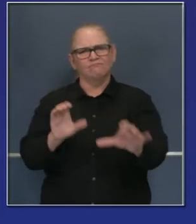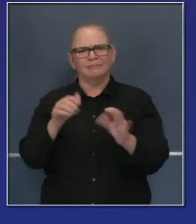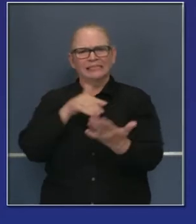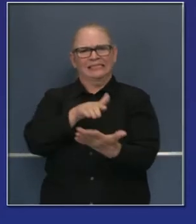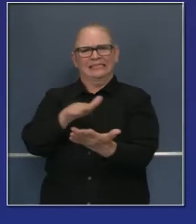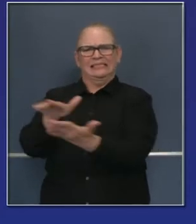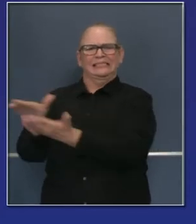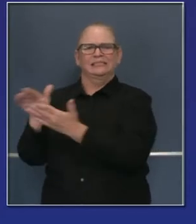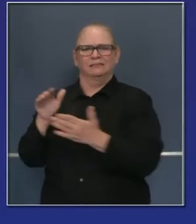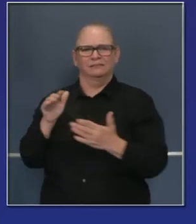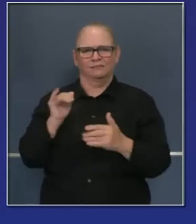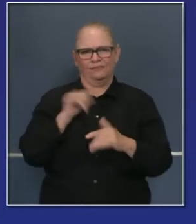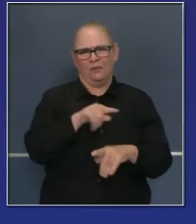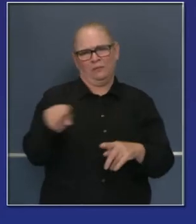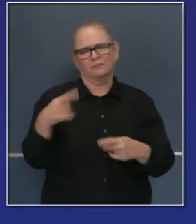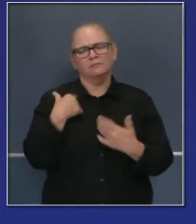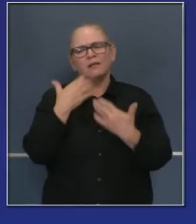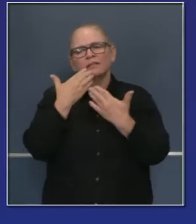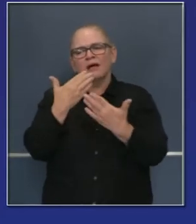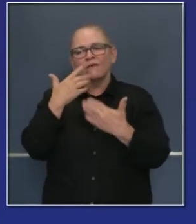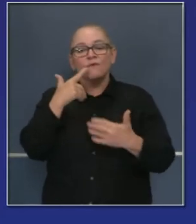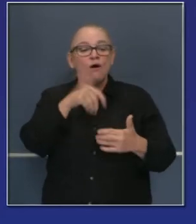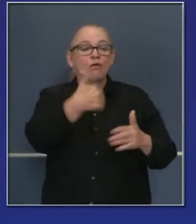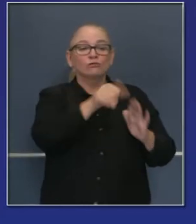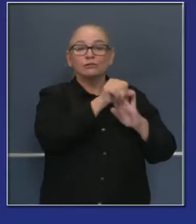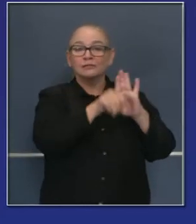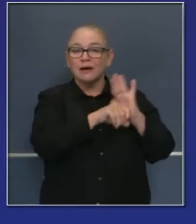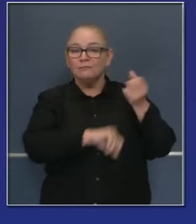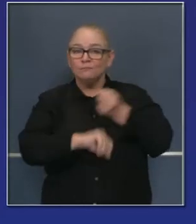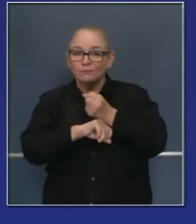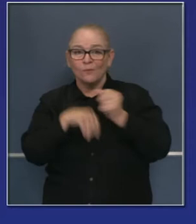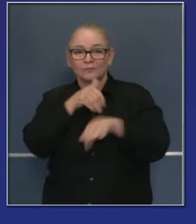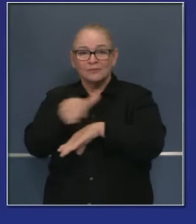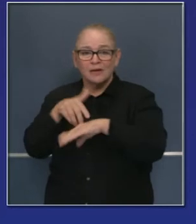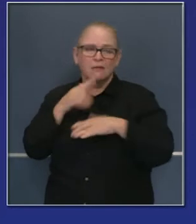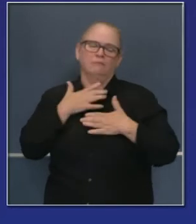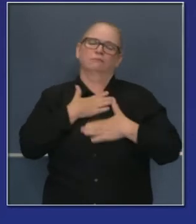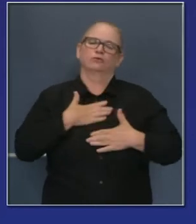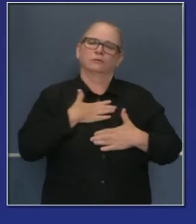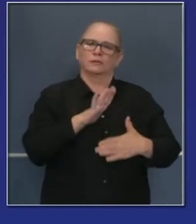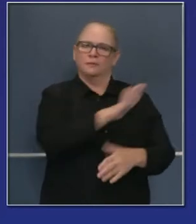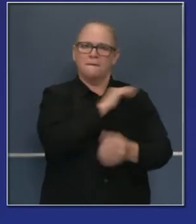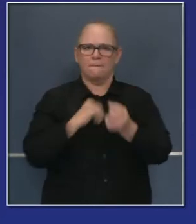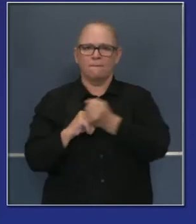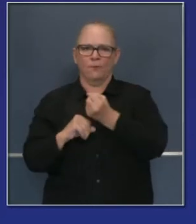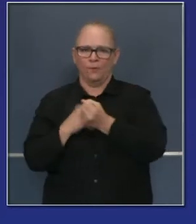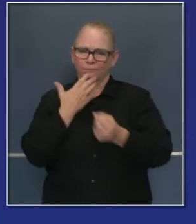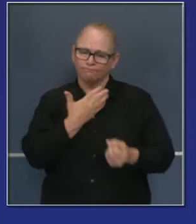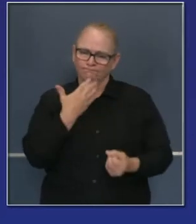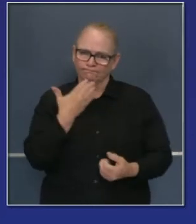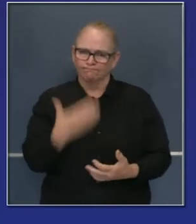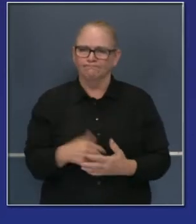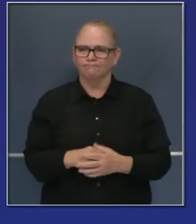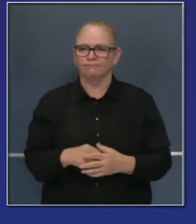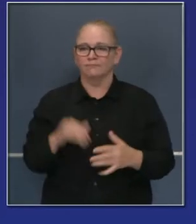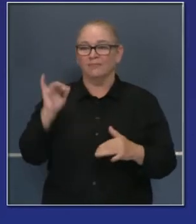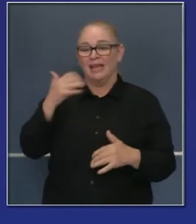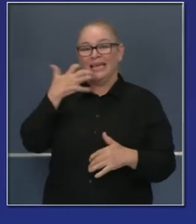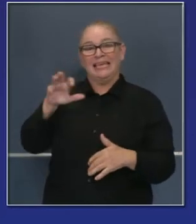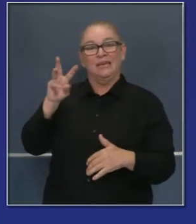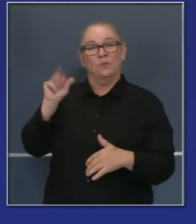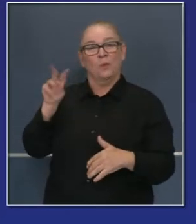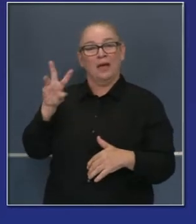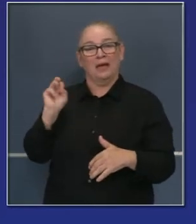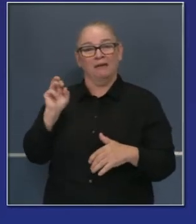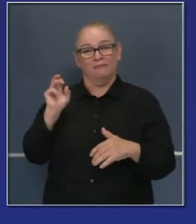en los estados del oeste y estamos muy agradecidos. Estos eventos de clima tan especiales están, por